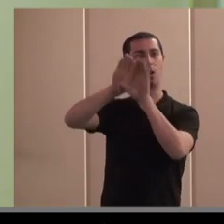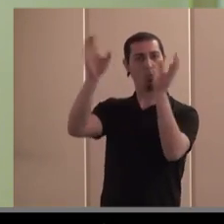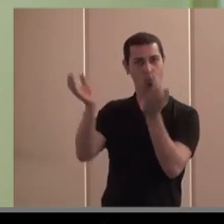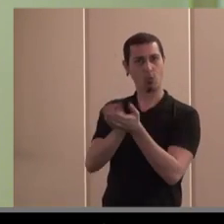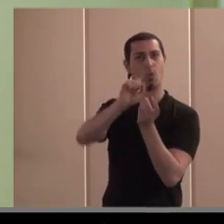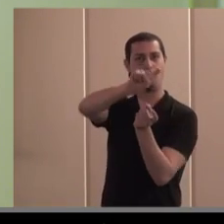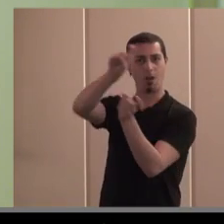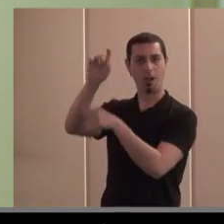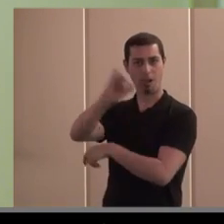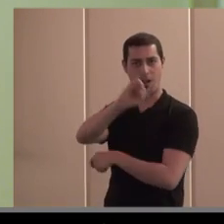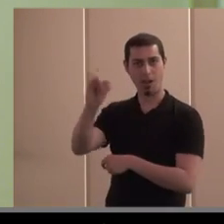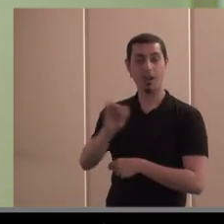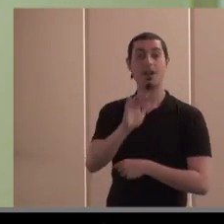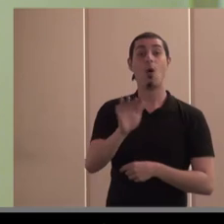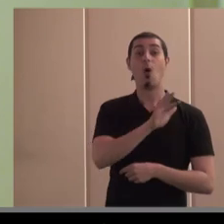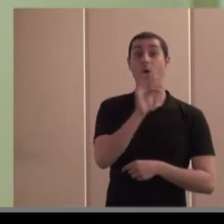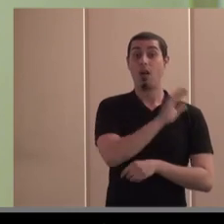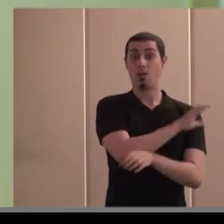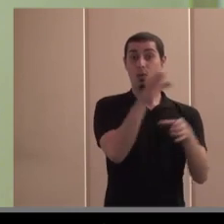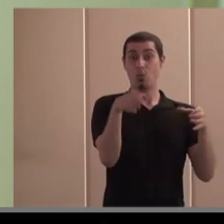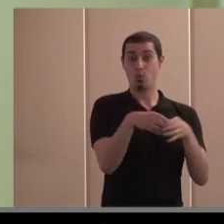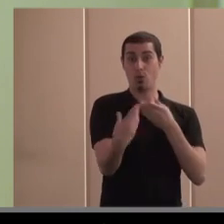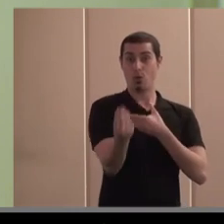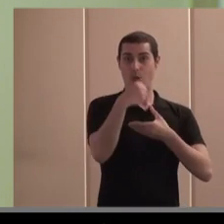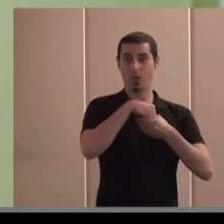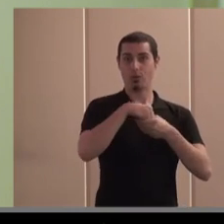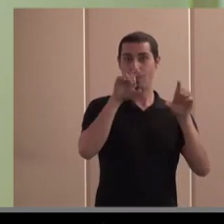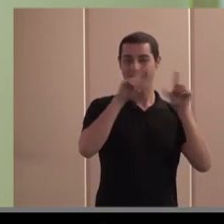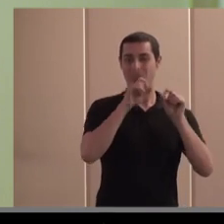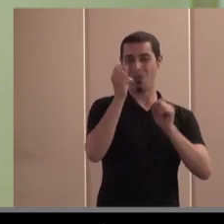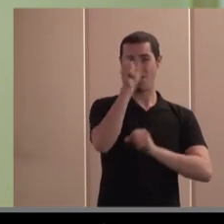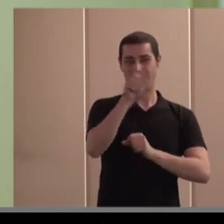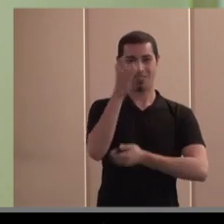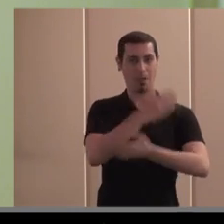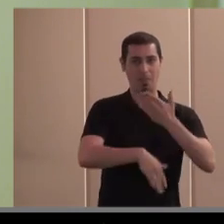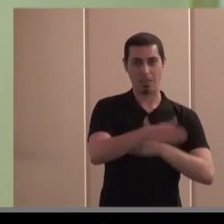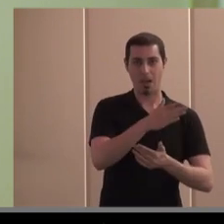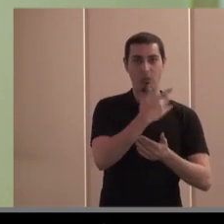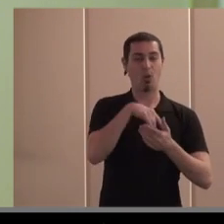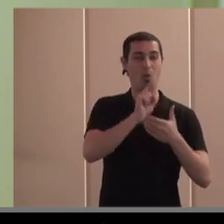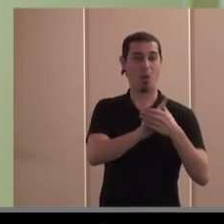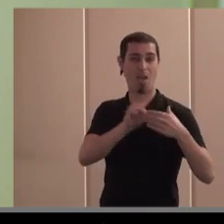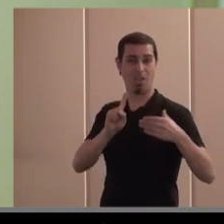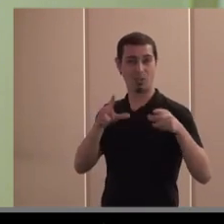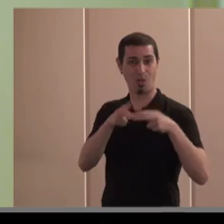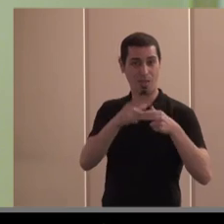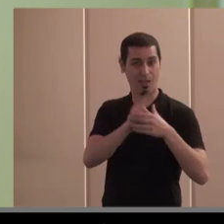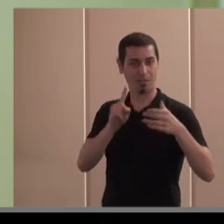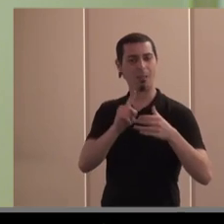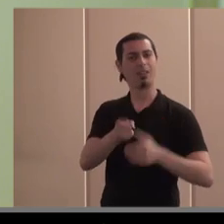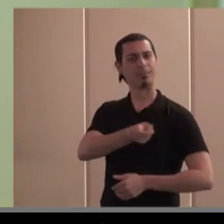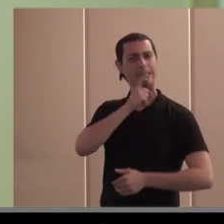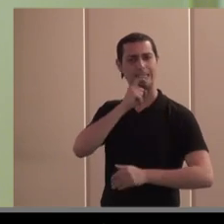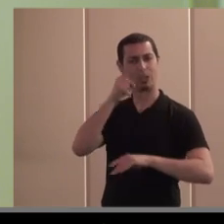se internacionalizan, o hay determinados colectivos de discapacidad u otros tipos de colectivos en exclusión social que tendrían más